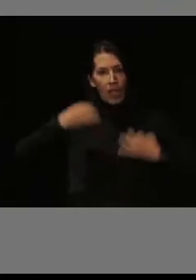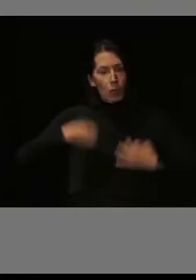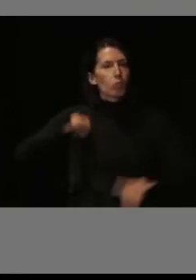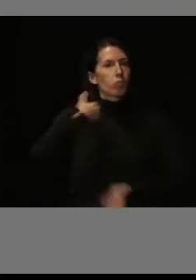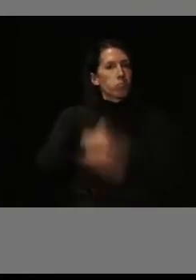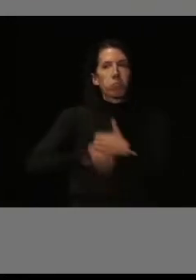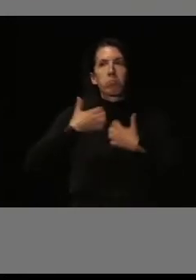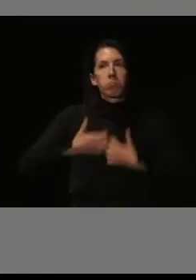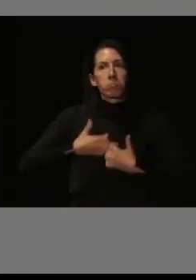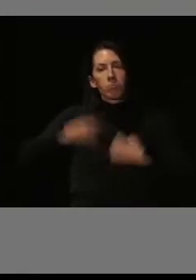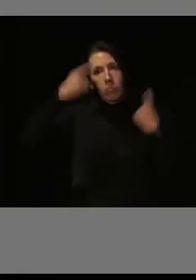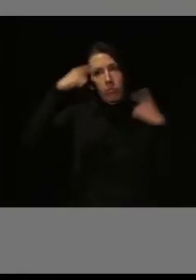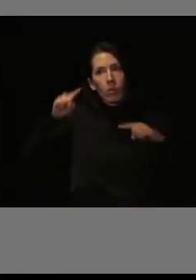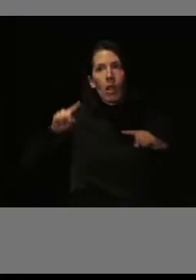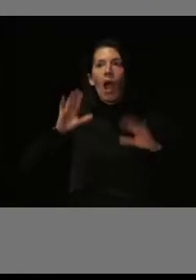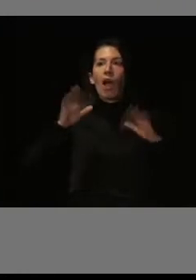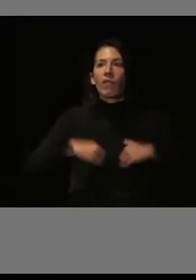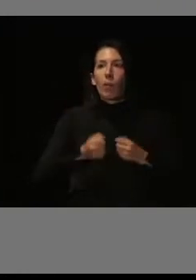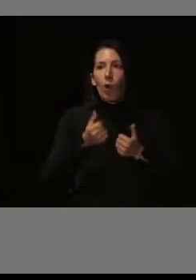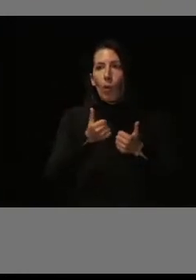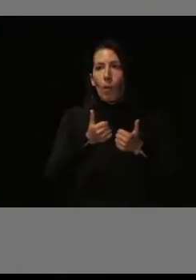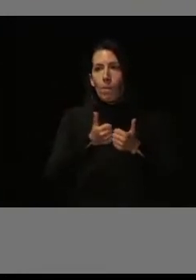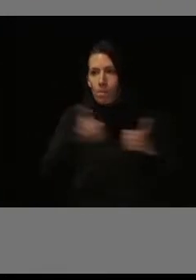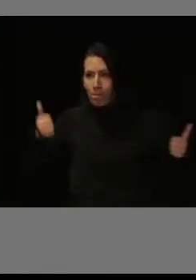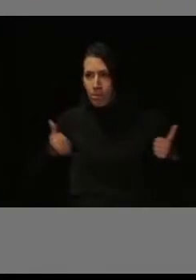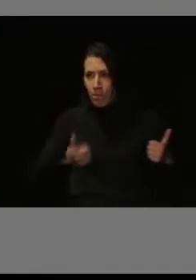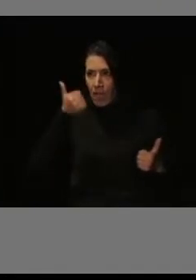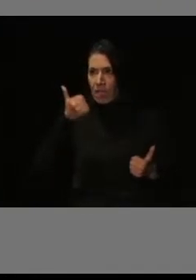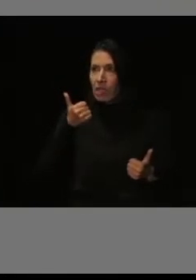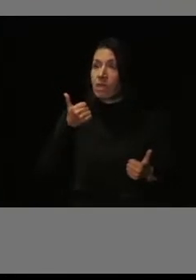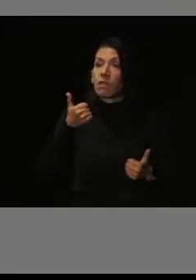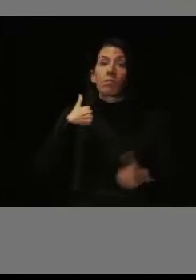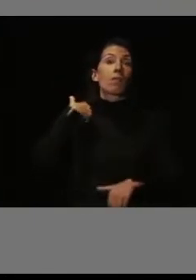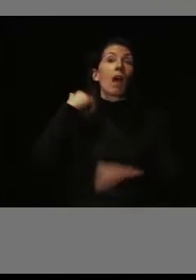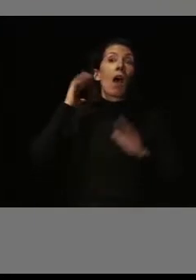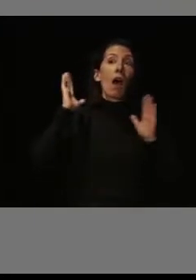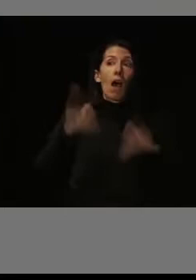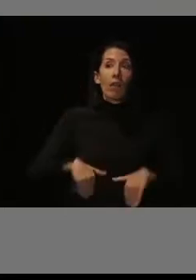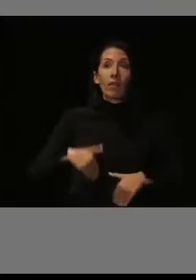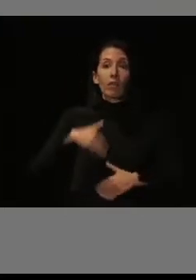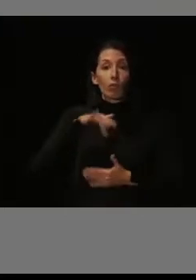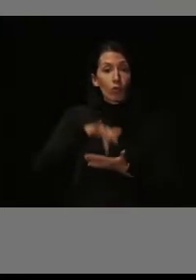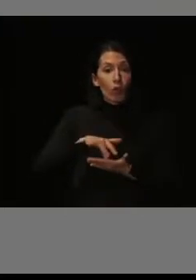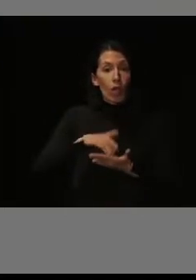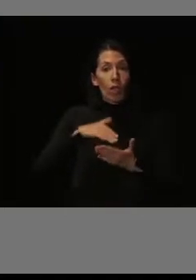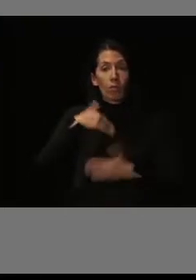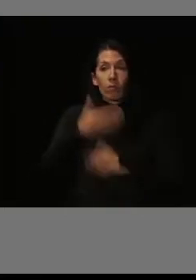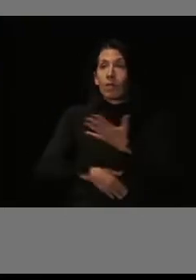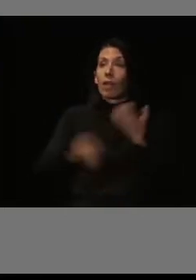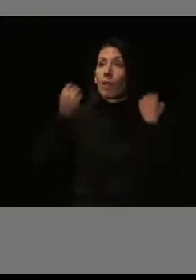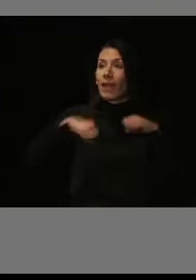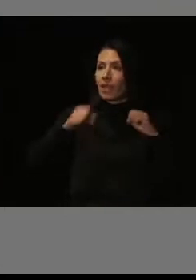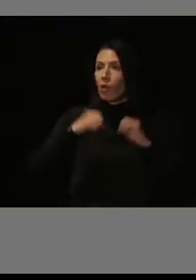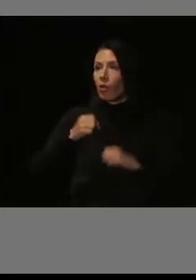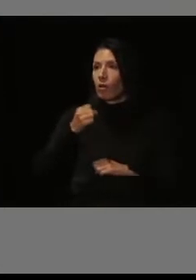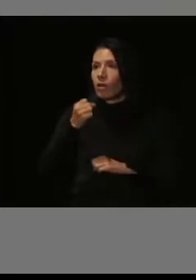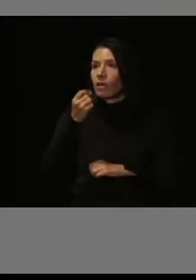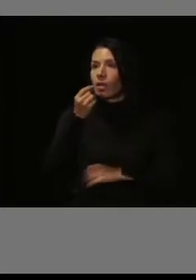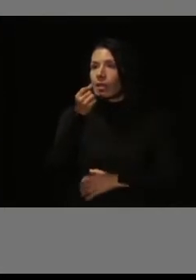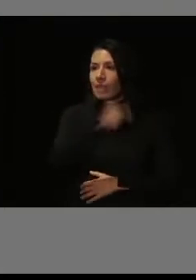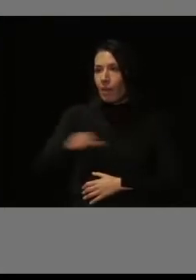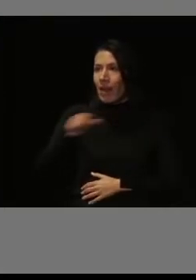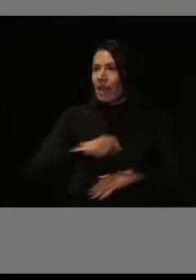fueron espaciando sus visitas y, bueno, lo desarrollaron en las prácticas durante seis semanas, 160